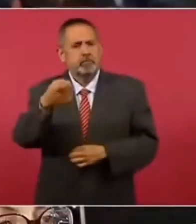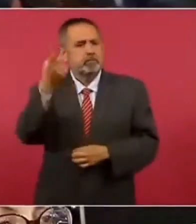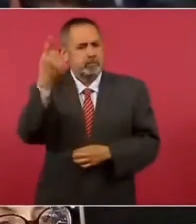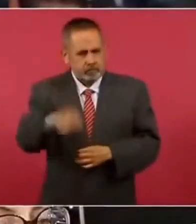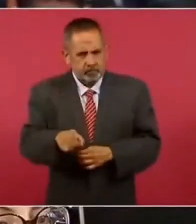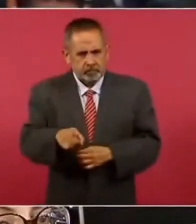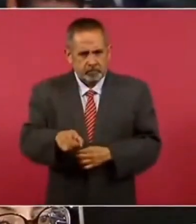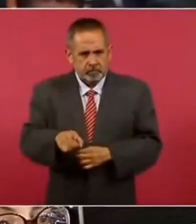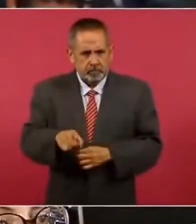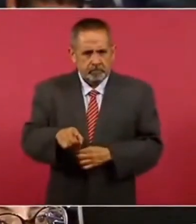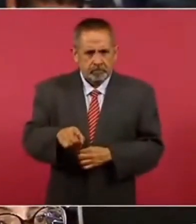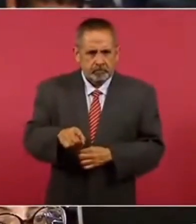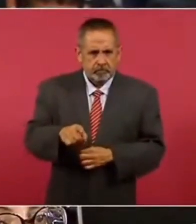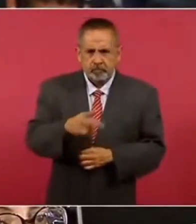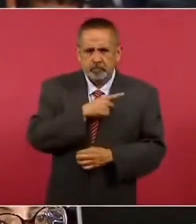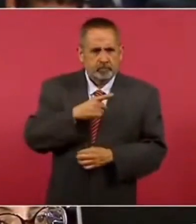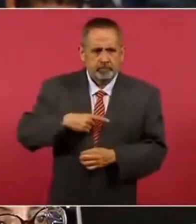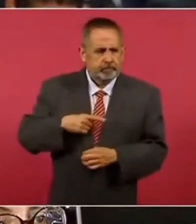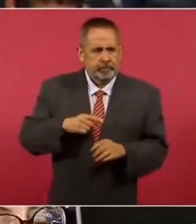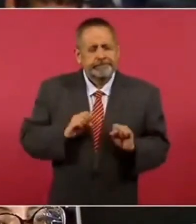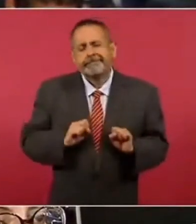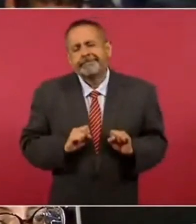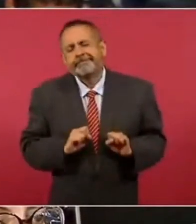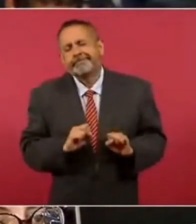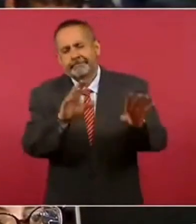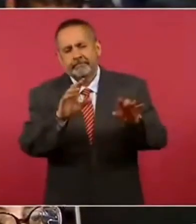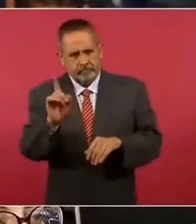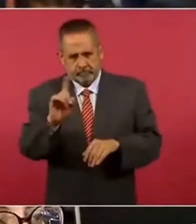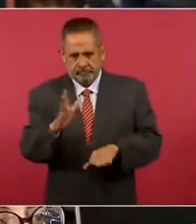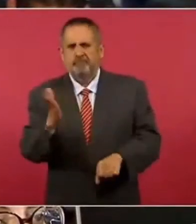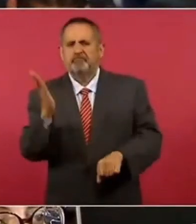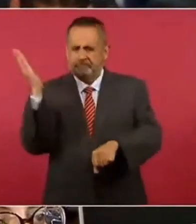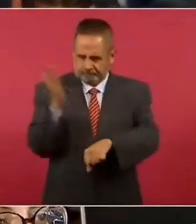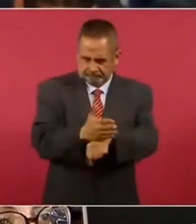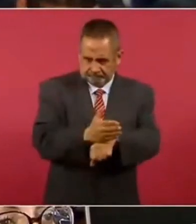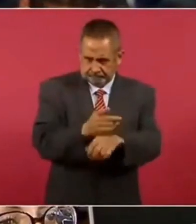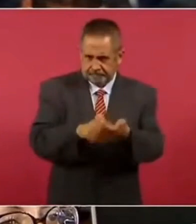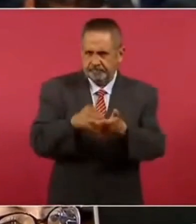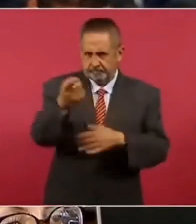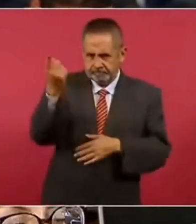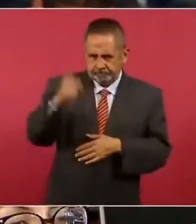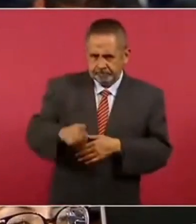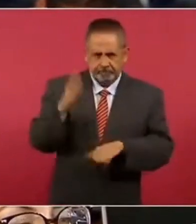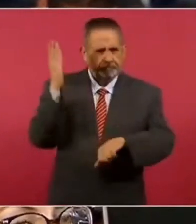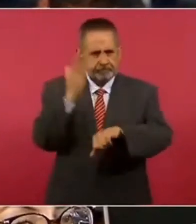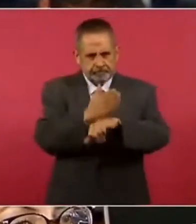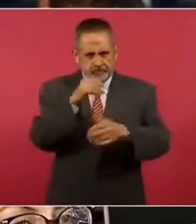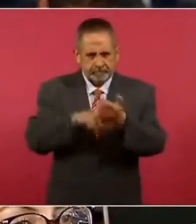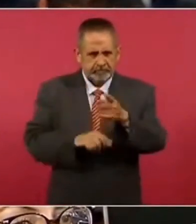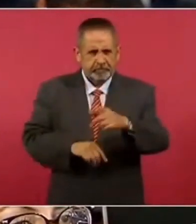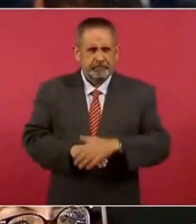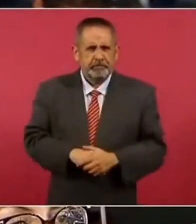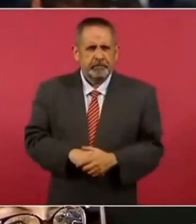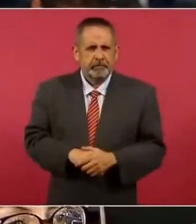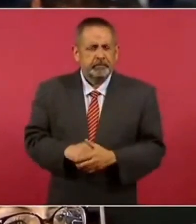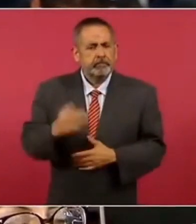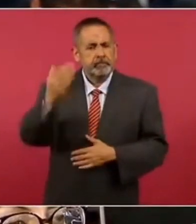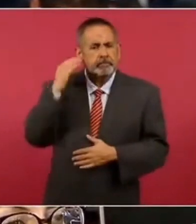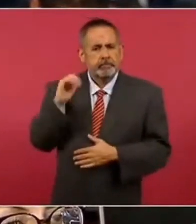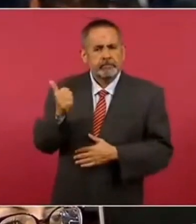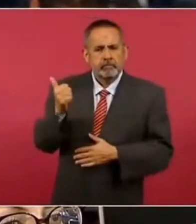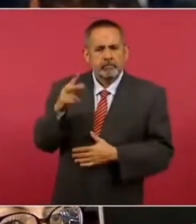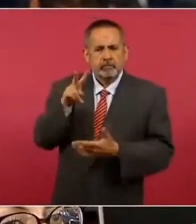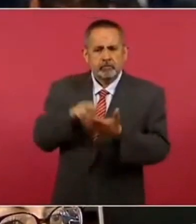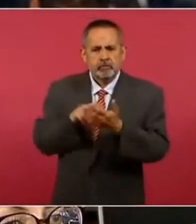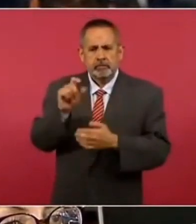entonces de que no hubiera impunidad para nadie y que se actuara conforme a derecho en contra de. En agosto de 2020